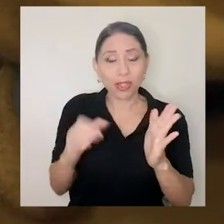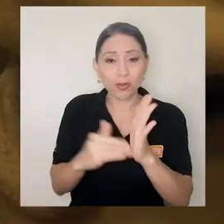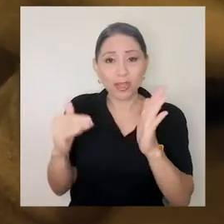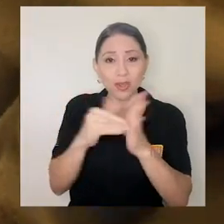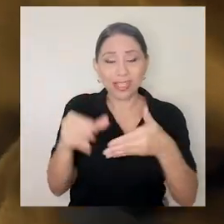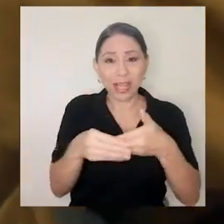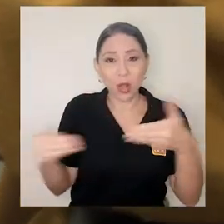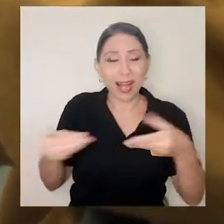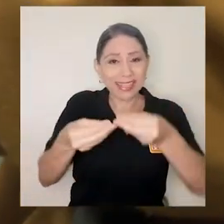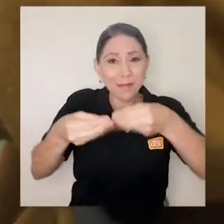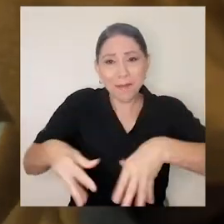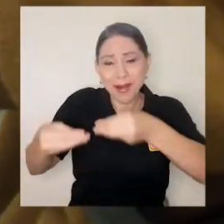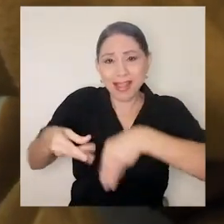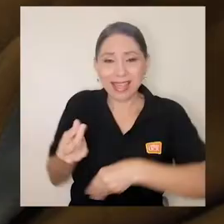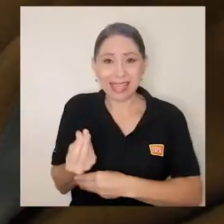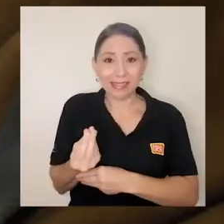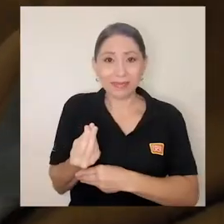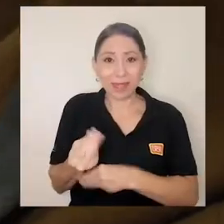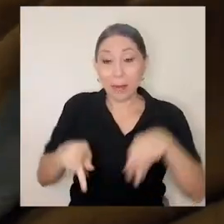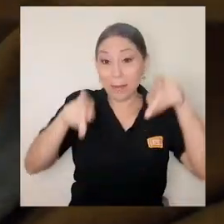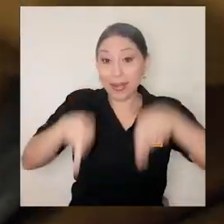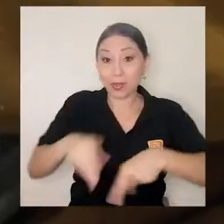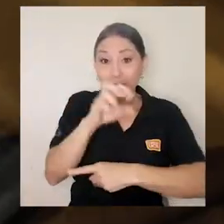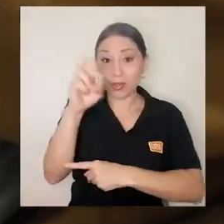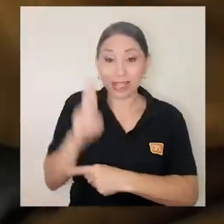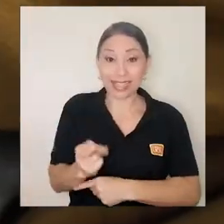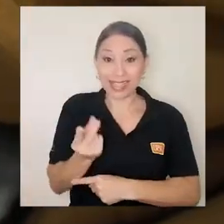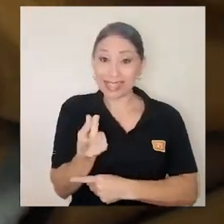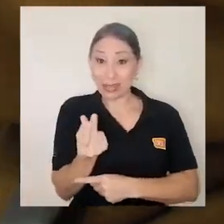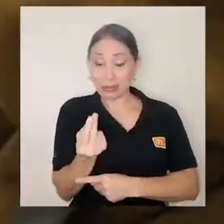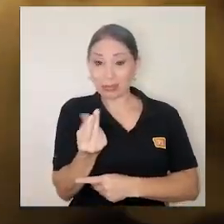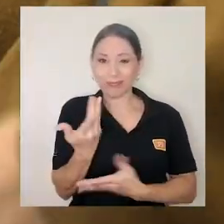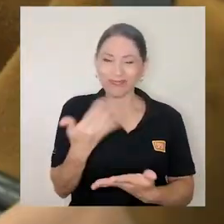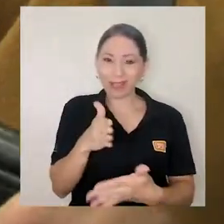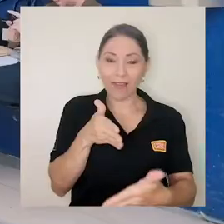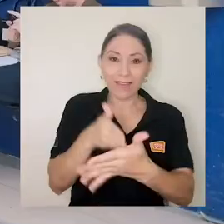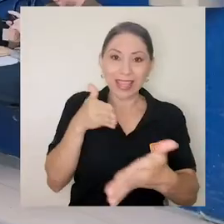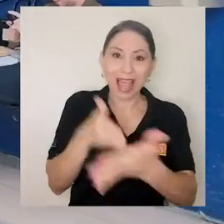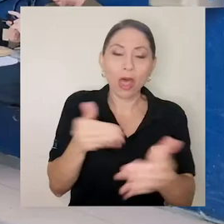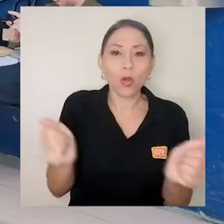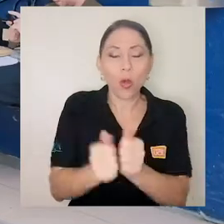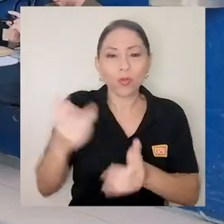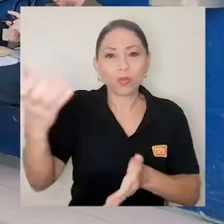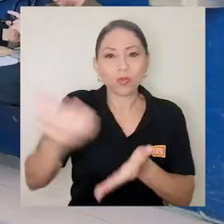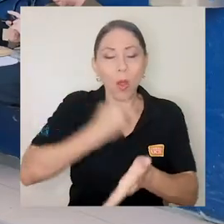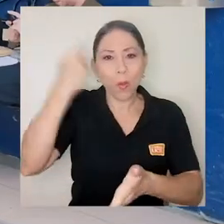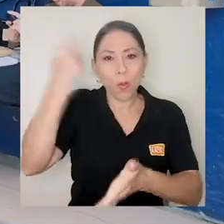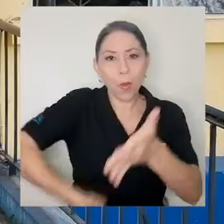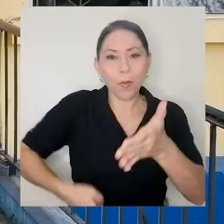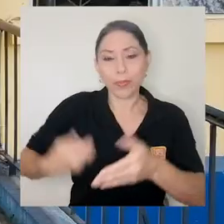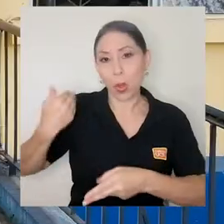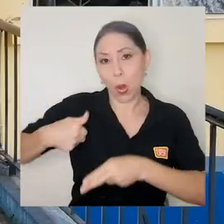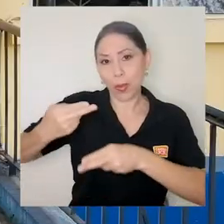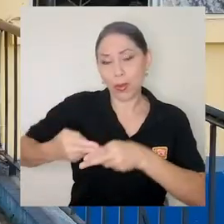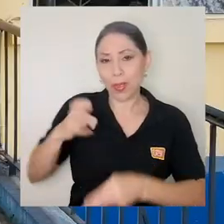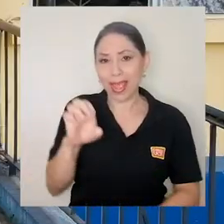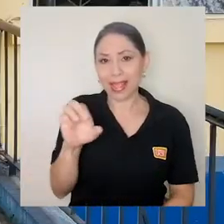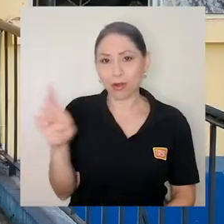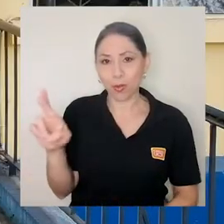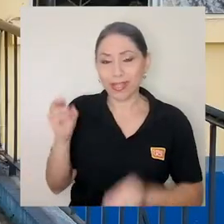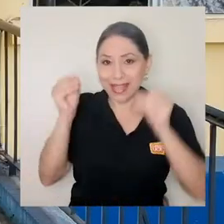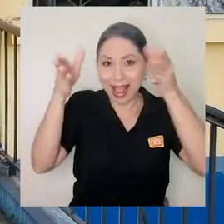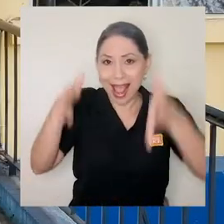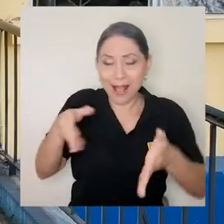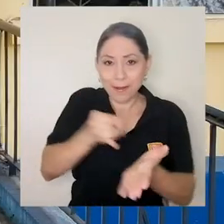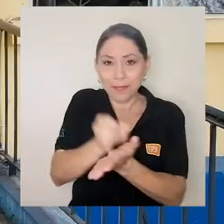bolsillo de los costarricenses ha sido afectado por la introducción de impuestos. De acuerdo con Edgar Robles, catedrático